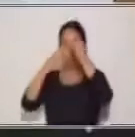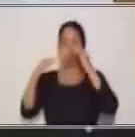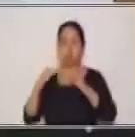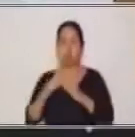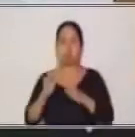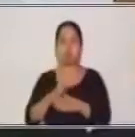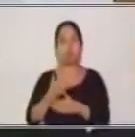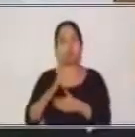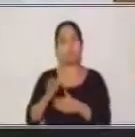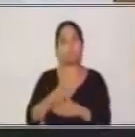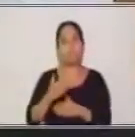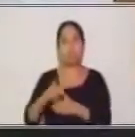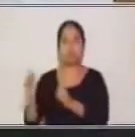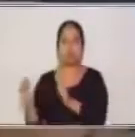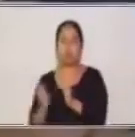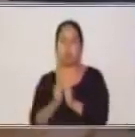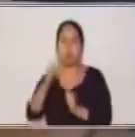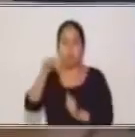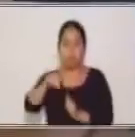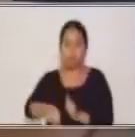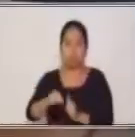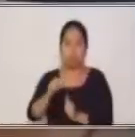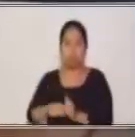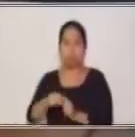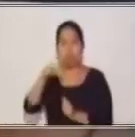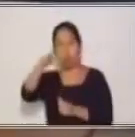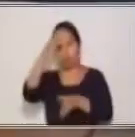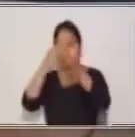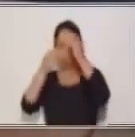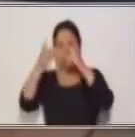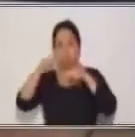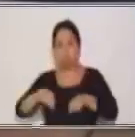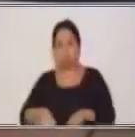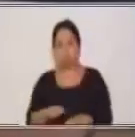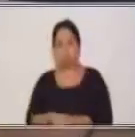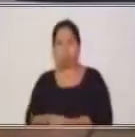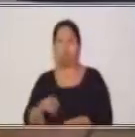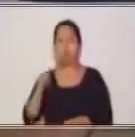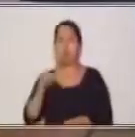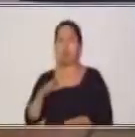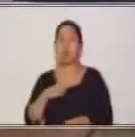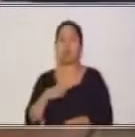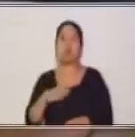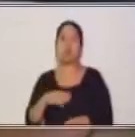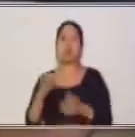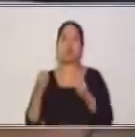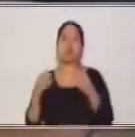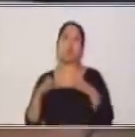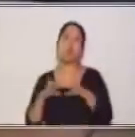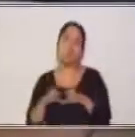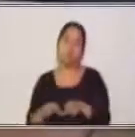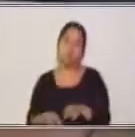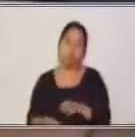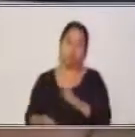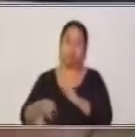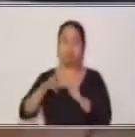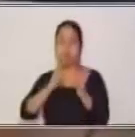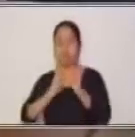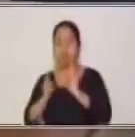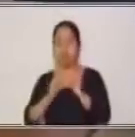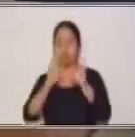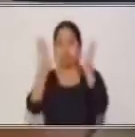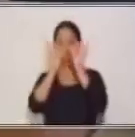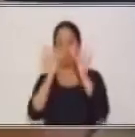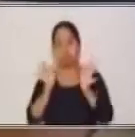quienes te estén acompañando en este momento lo que aprendiste hoy. Hoy tuvimos la oportunidad de hablar un poquito sobre las